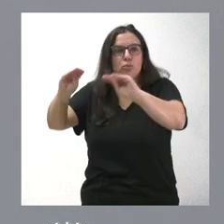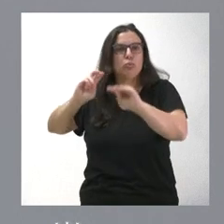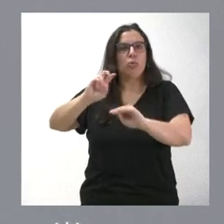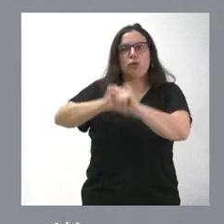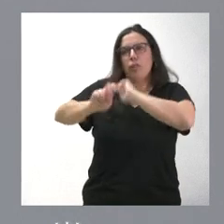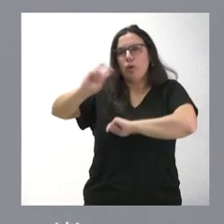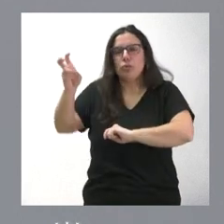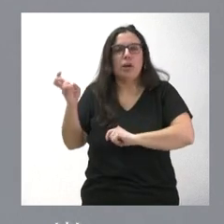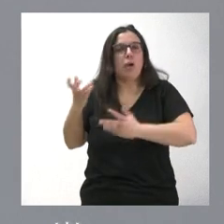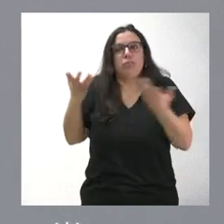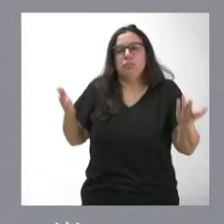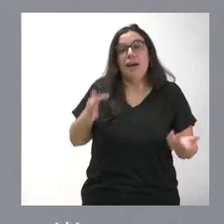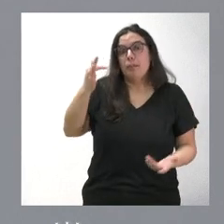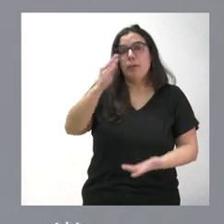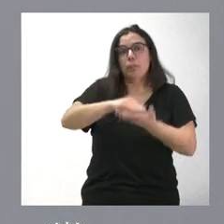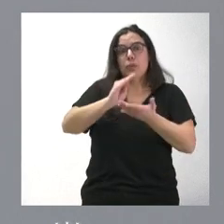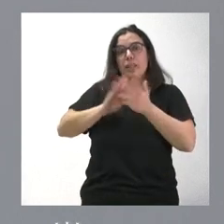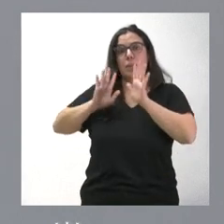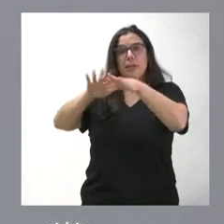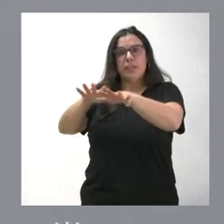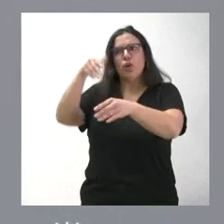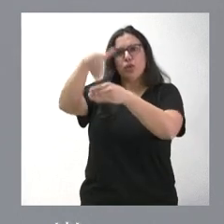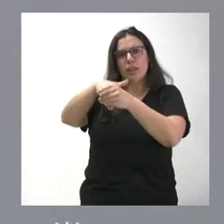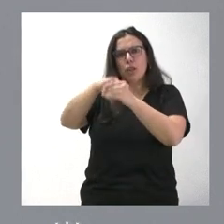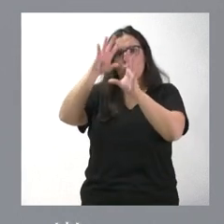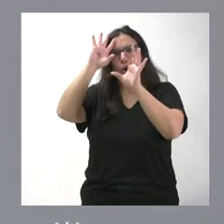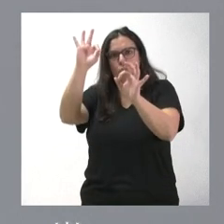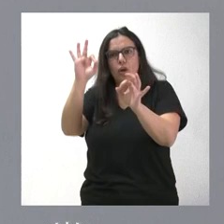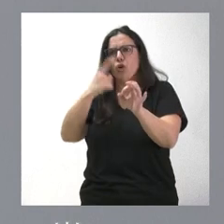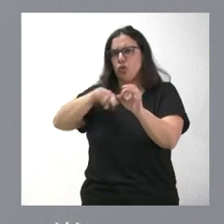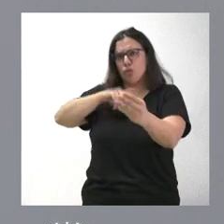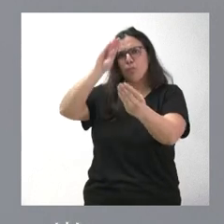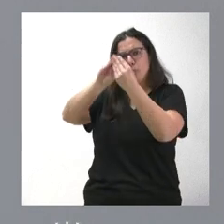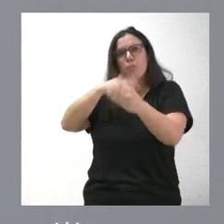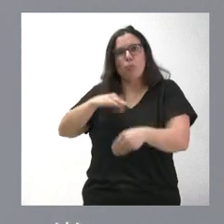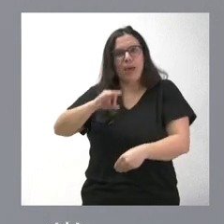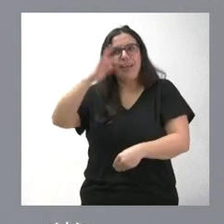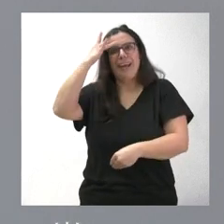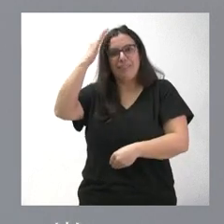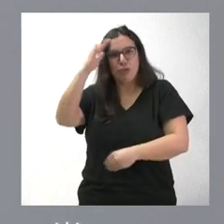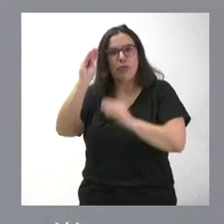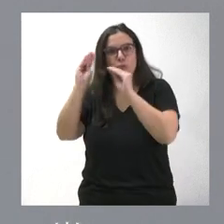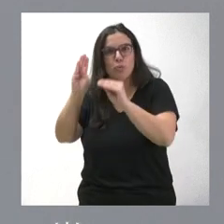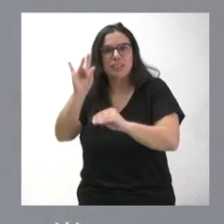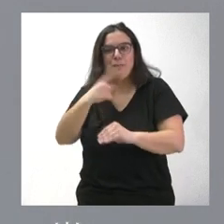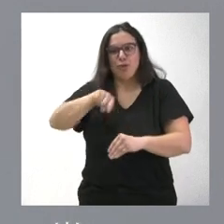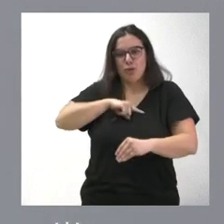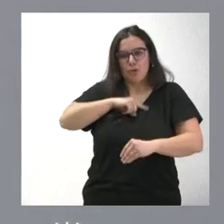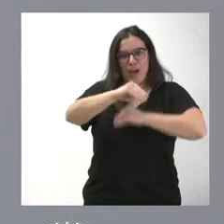asociaciones y, además, ya les digo, muchas de esas manifestaciones, su contenido y su fondo es compartido claramente por la Junta de Castilla y León, pero nosotros no tenemos que actuar